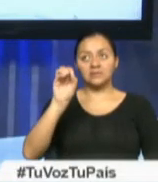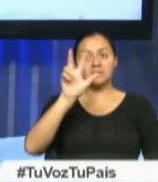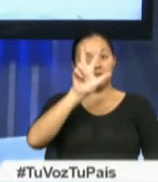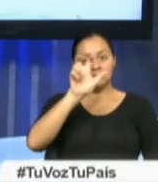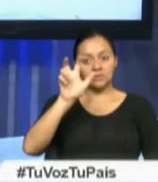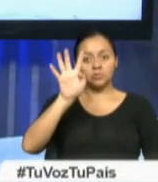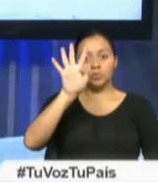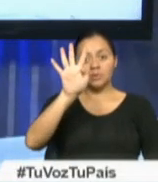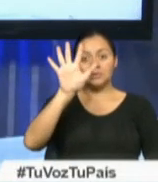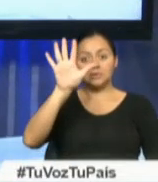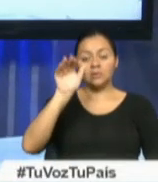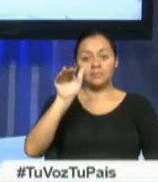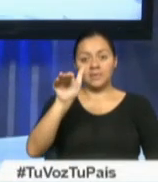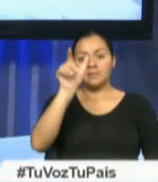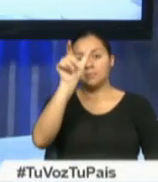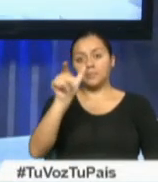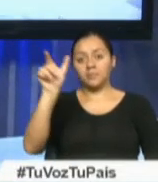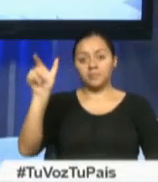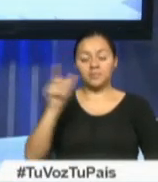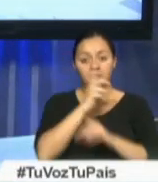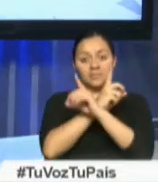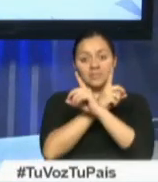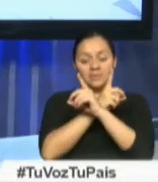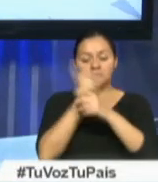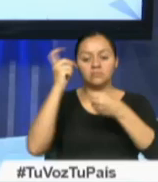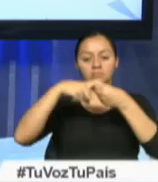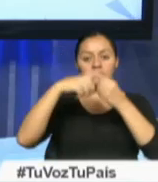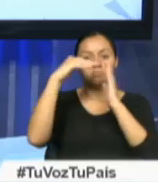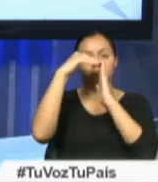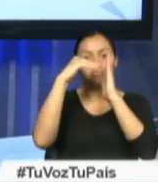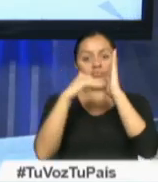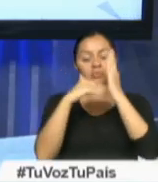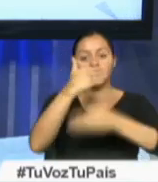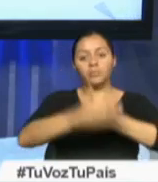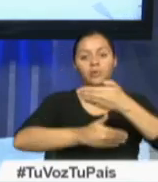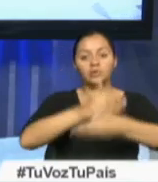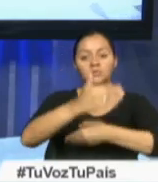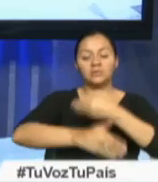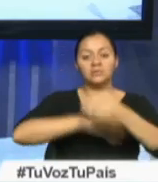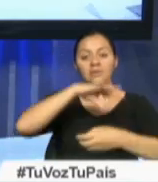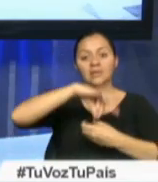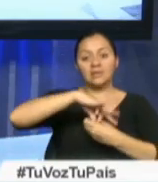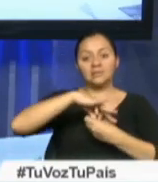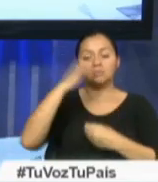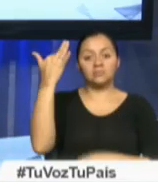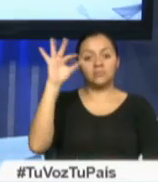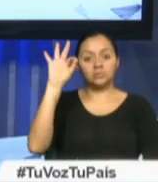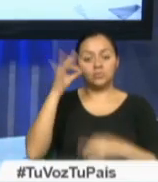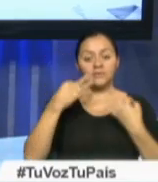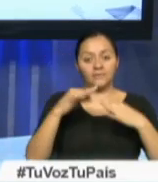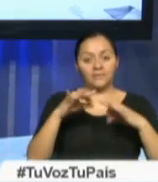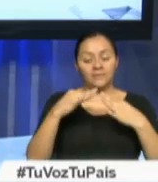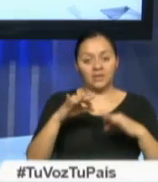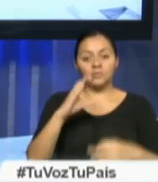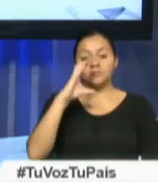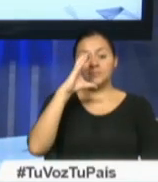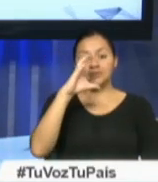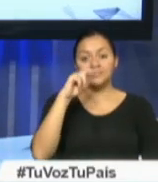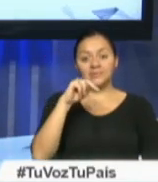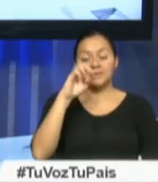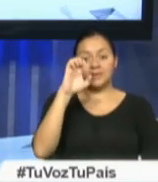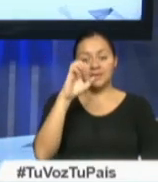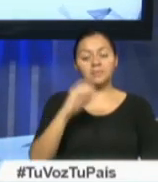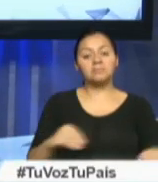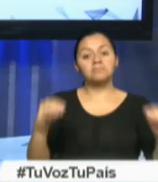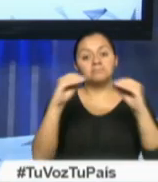mil personas con discapacidad se encuentran empadronadas para el proceso electoral de este 19 de febrero. El Consejo Nacional Electoral